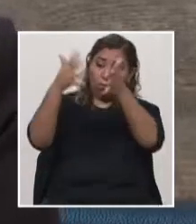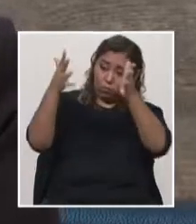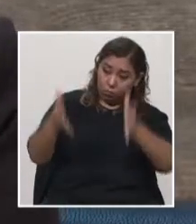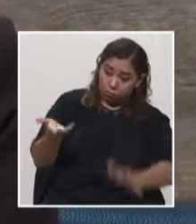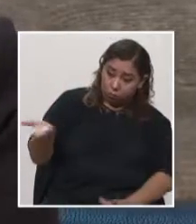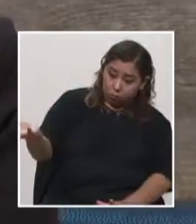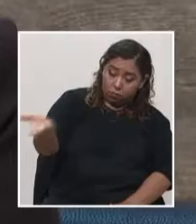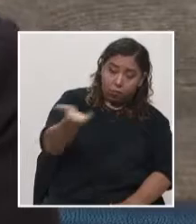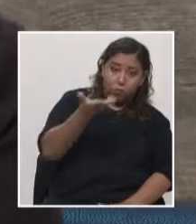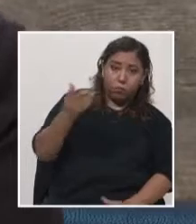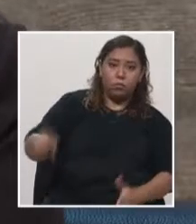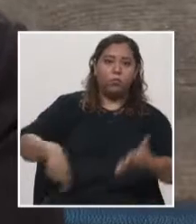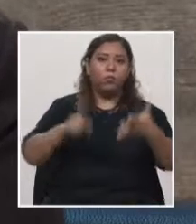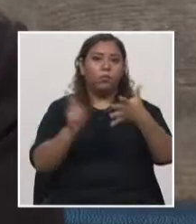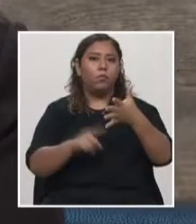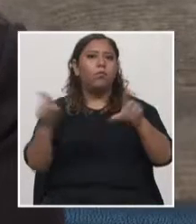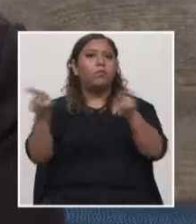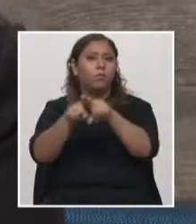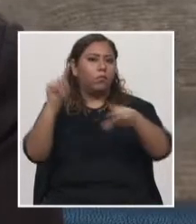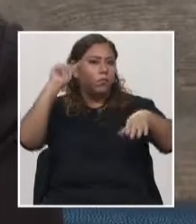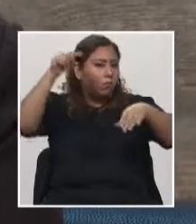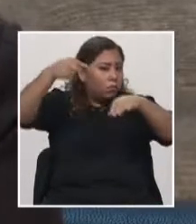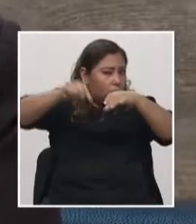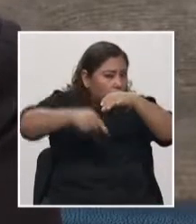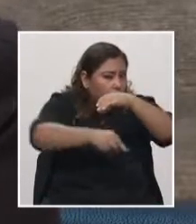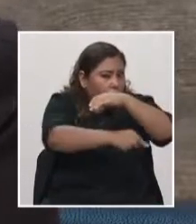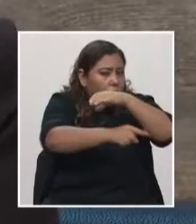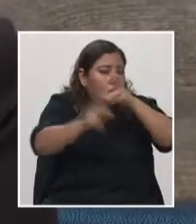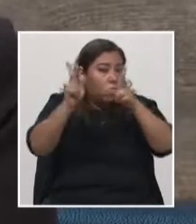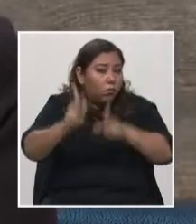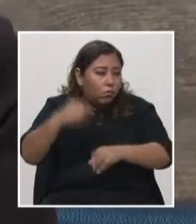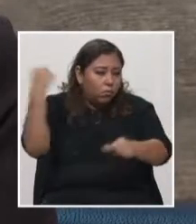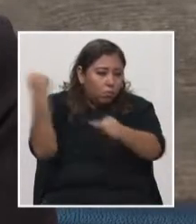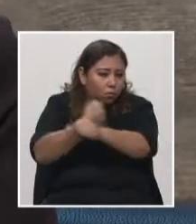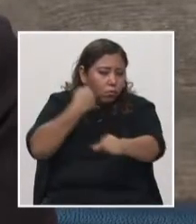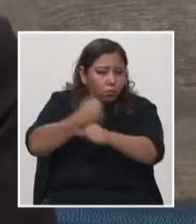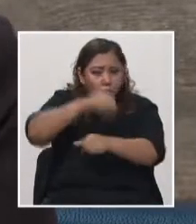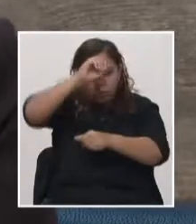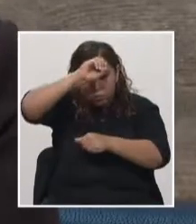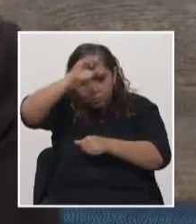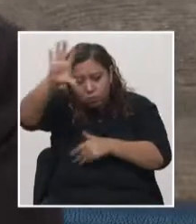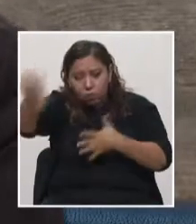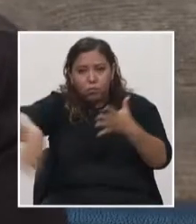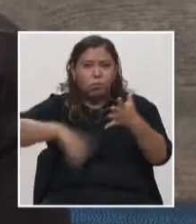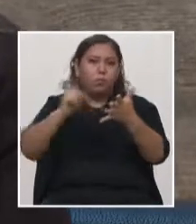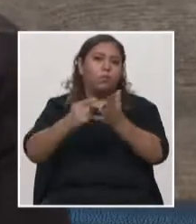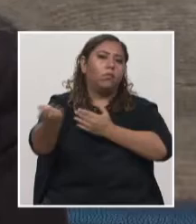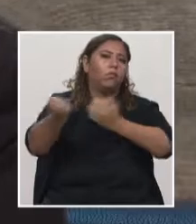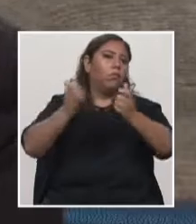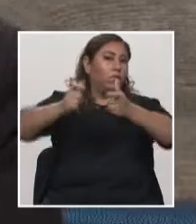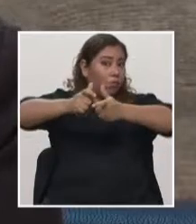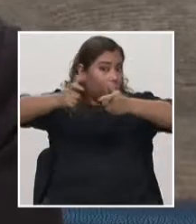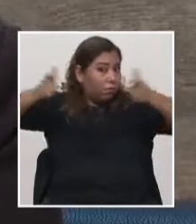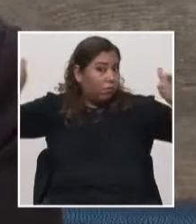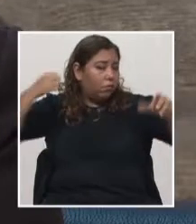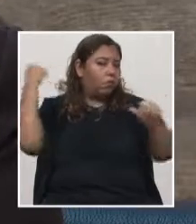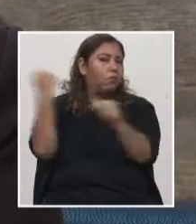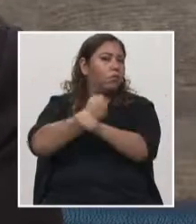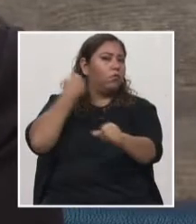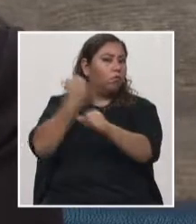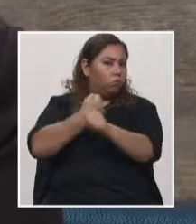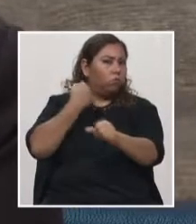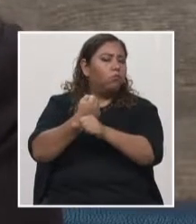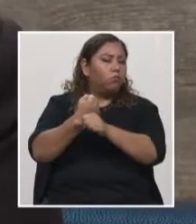también los mineros artesanales, las grandes empresas también que desarrollan lo que es la minería ya a un nivel